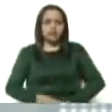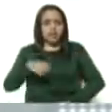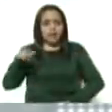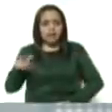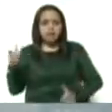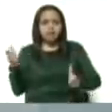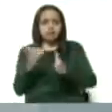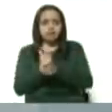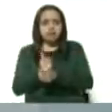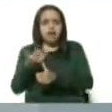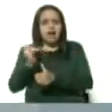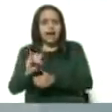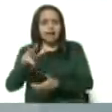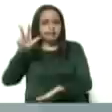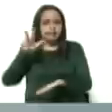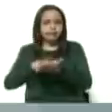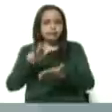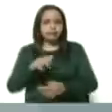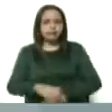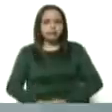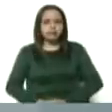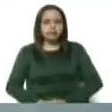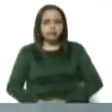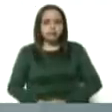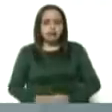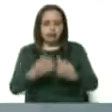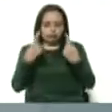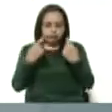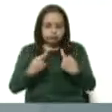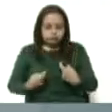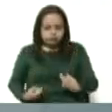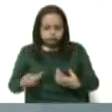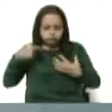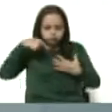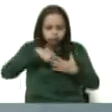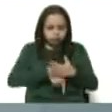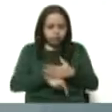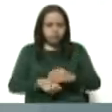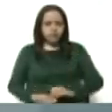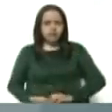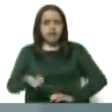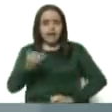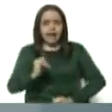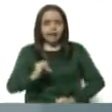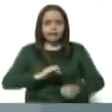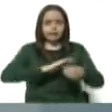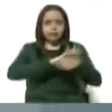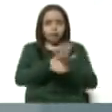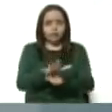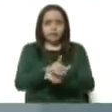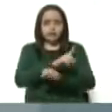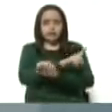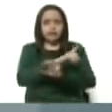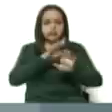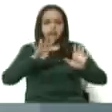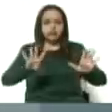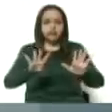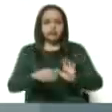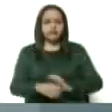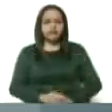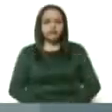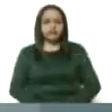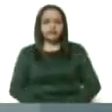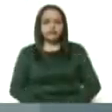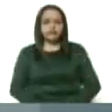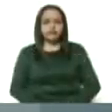confirmó por evidencia radiológica y clínica la existencia de una infección por COVID